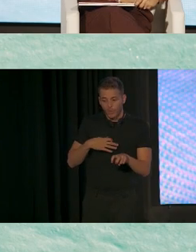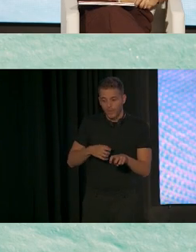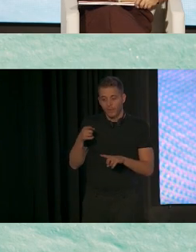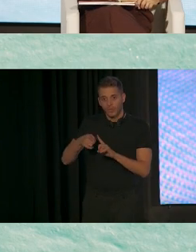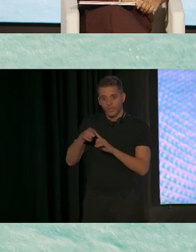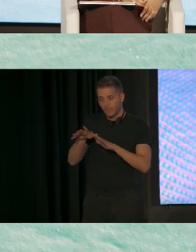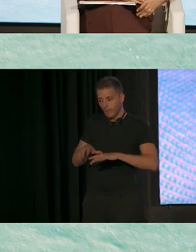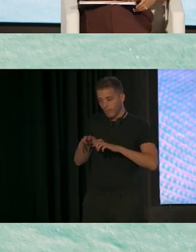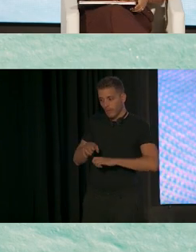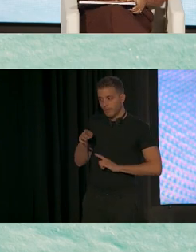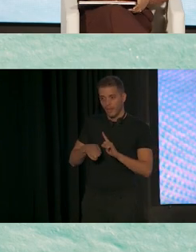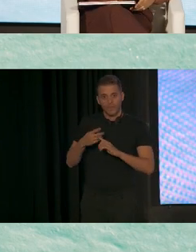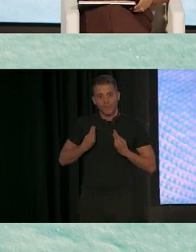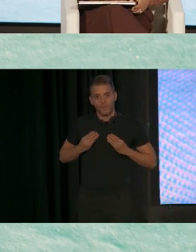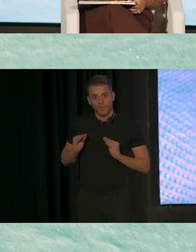éxito para su vida.